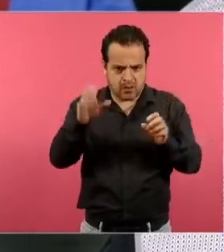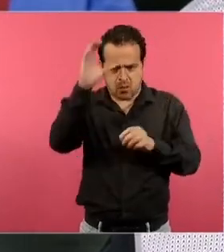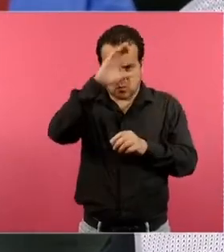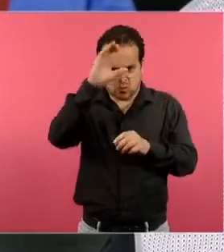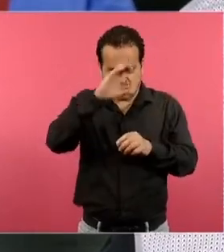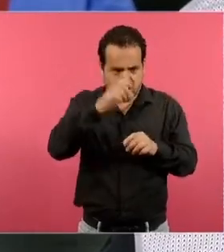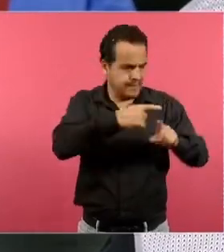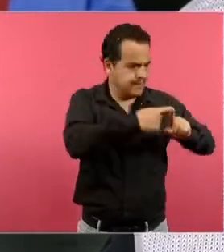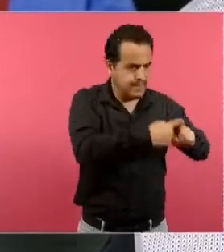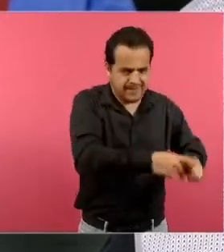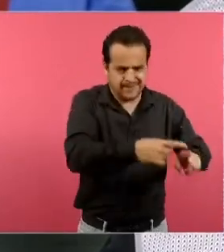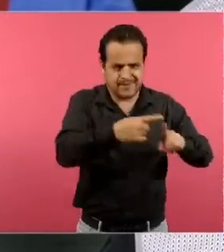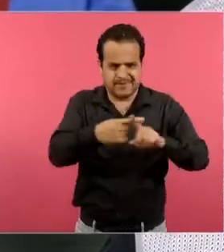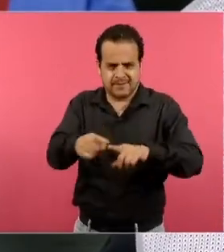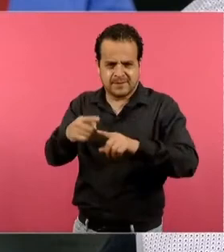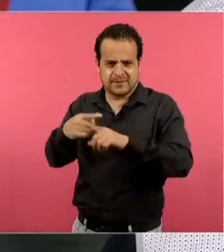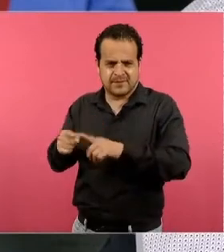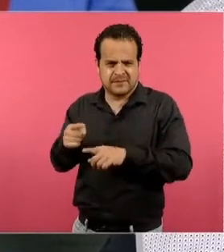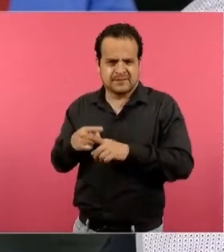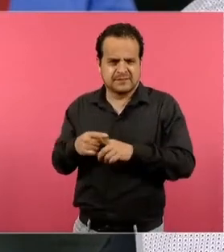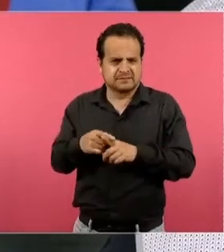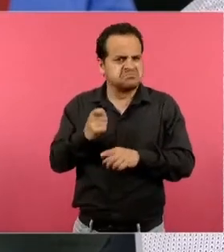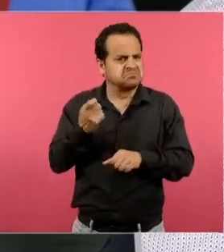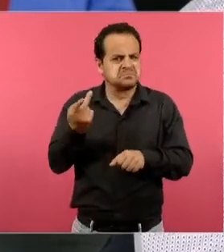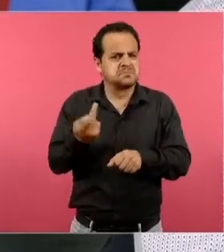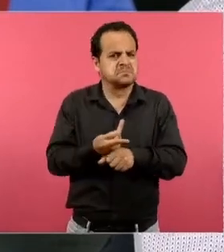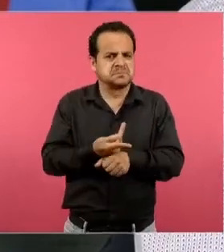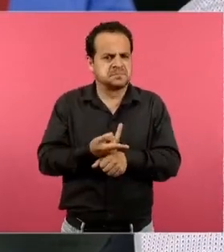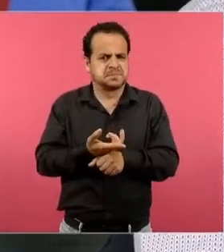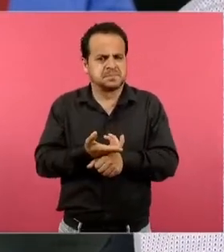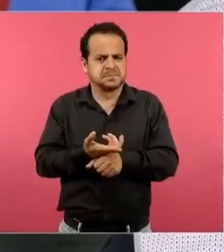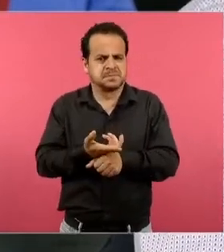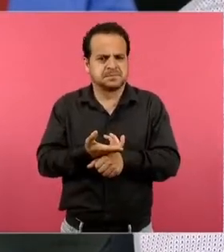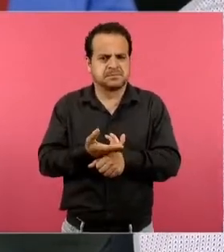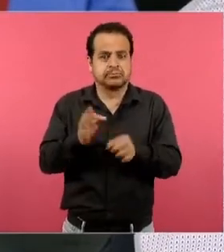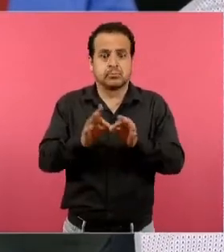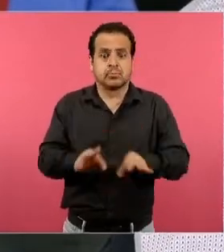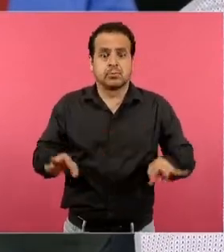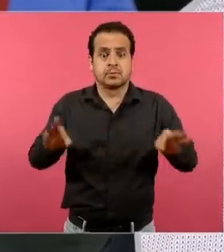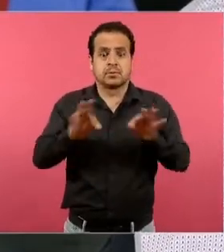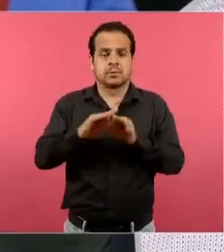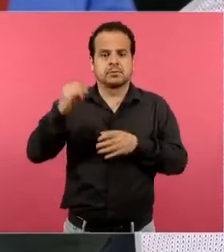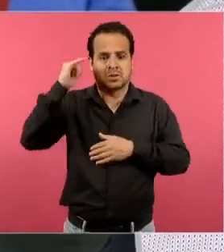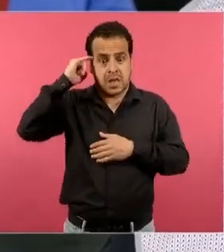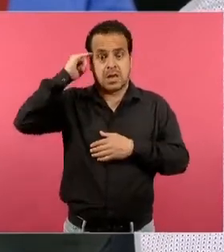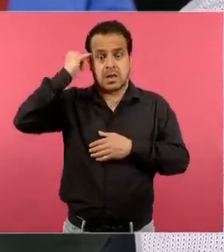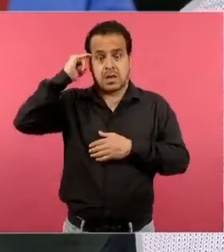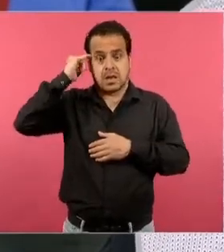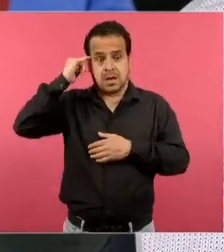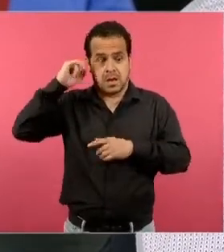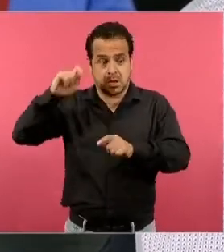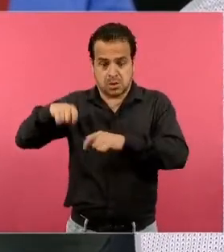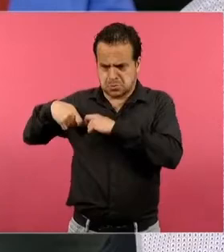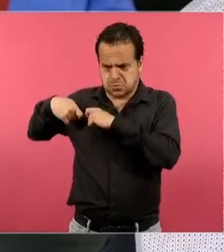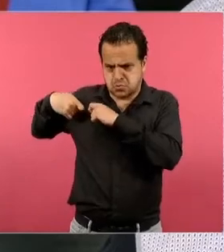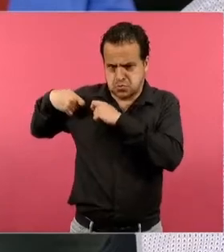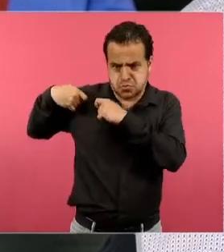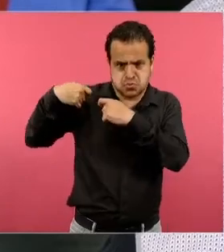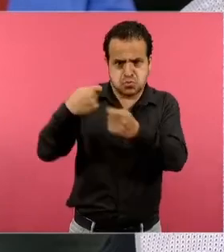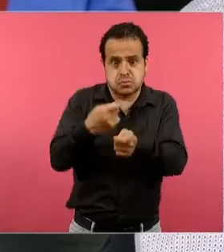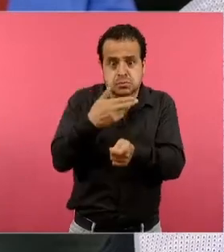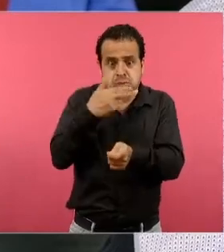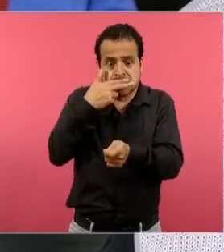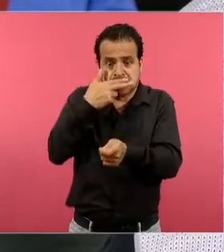destacado lo importante que es incluir el conocimiento ancestral de los pueblos originarios y valorar el